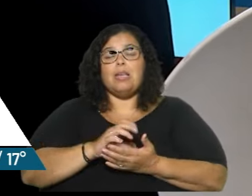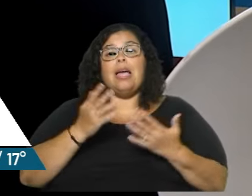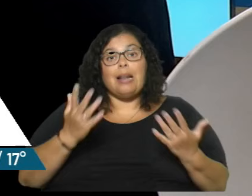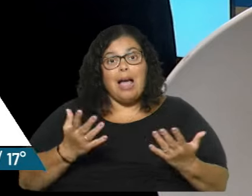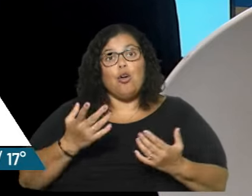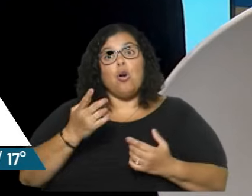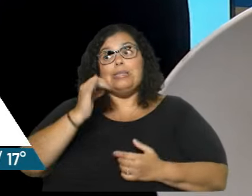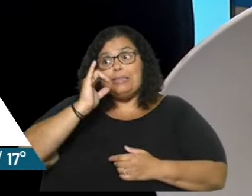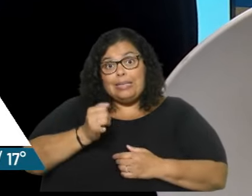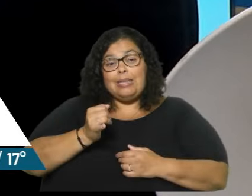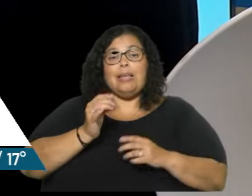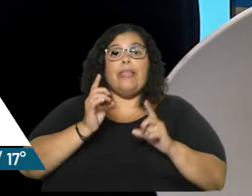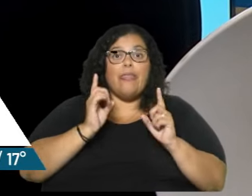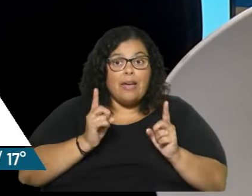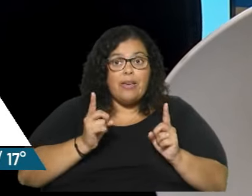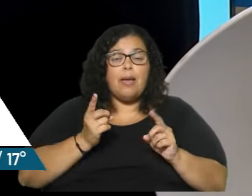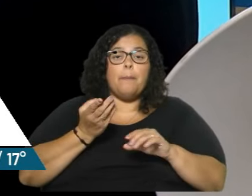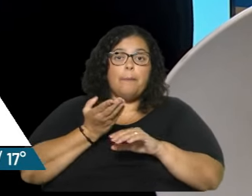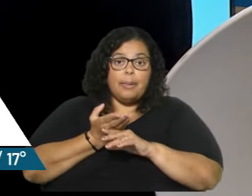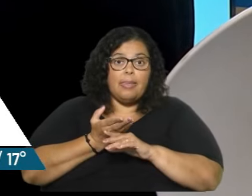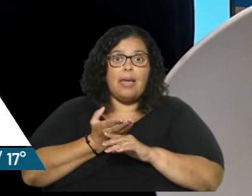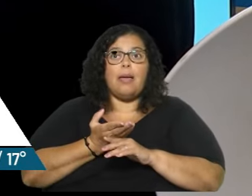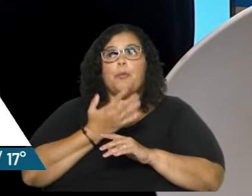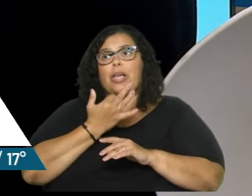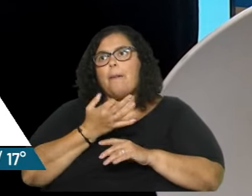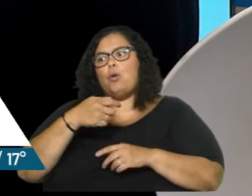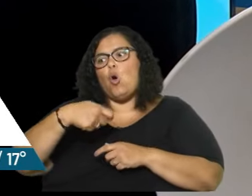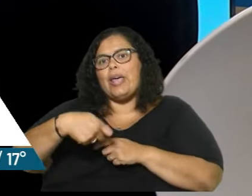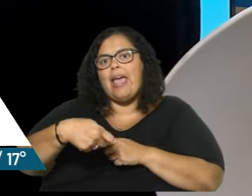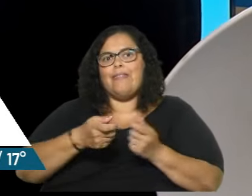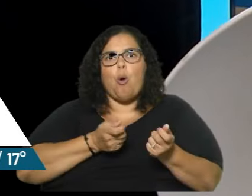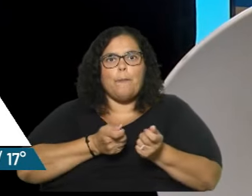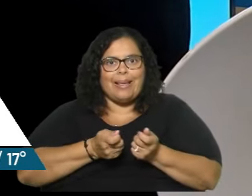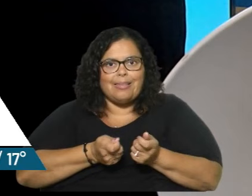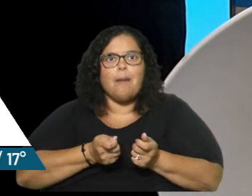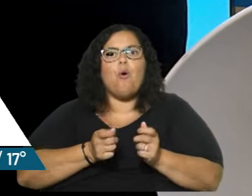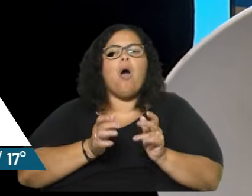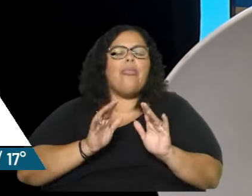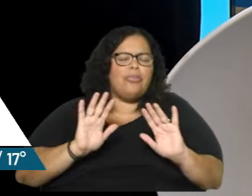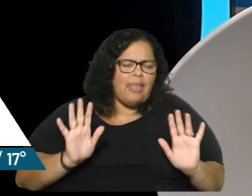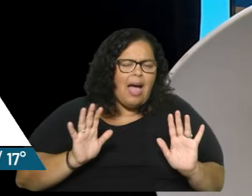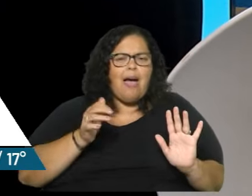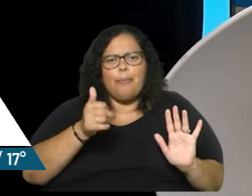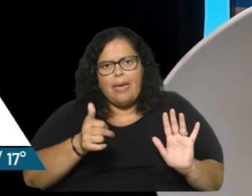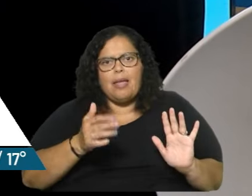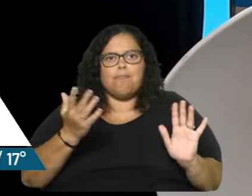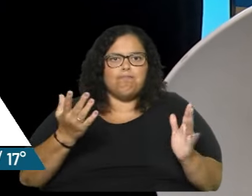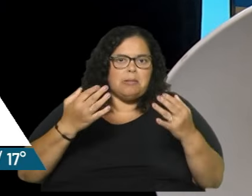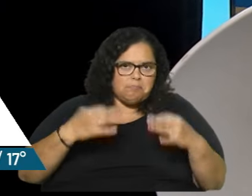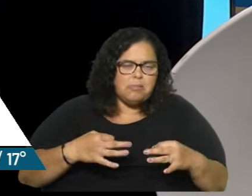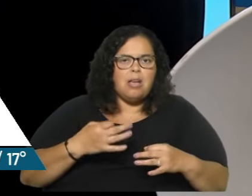amerita una línea de crédito, un préstamo, ok. A mí, sinceramente, es algo que me gustaría,